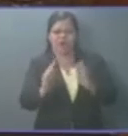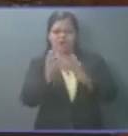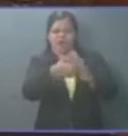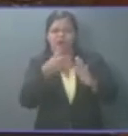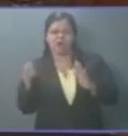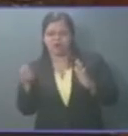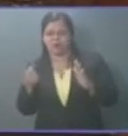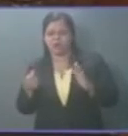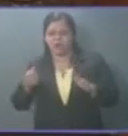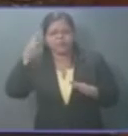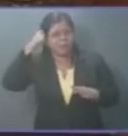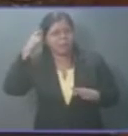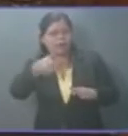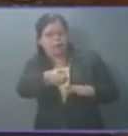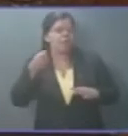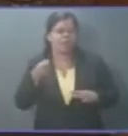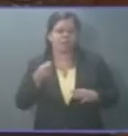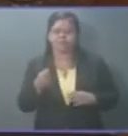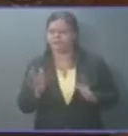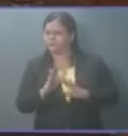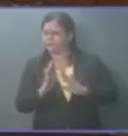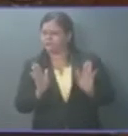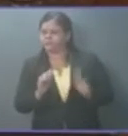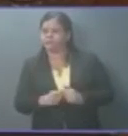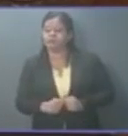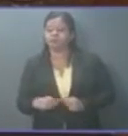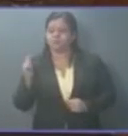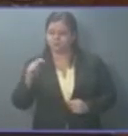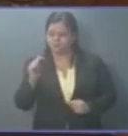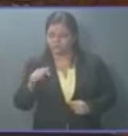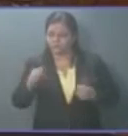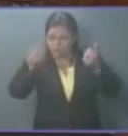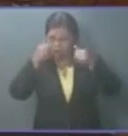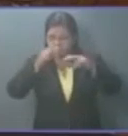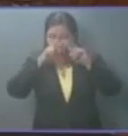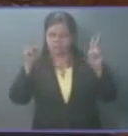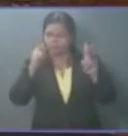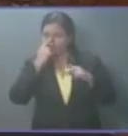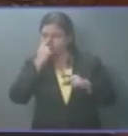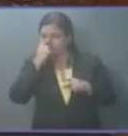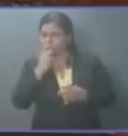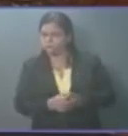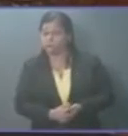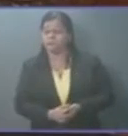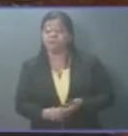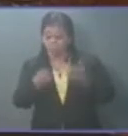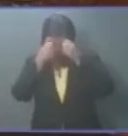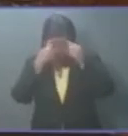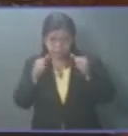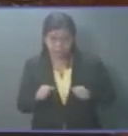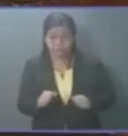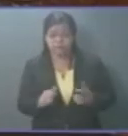medianoche al lado de los pelos. Ese es el acuerdo de paz que le permitió